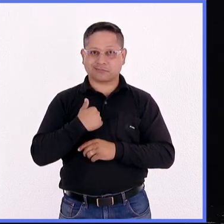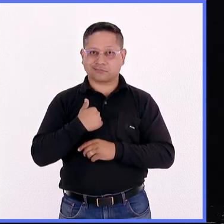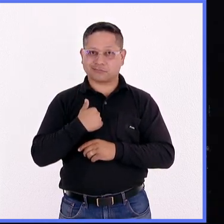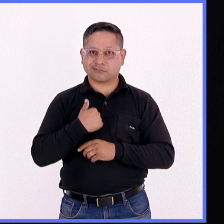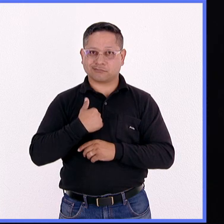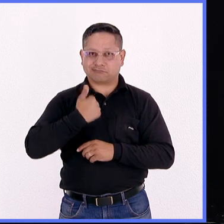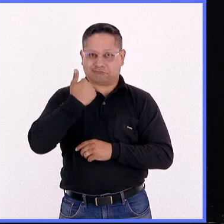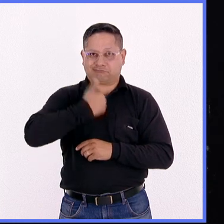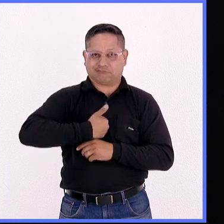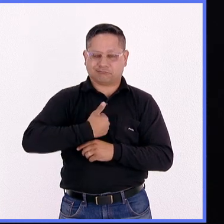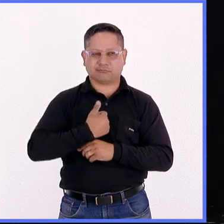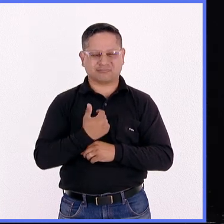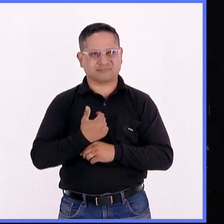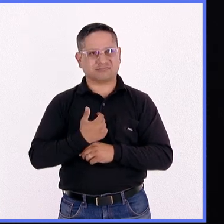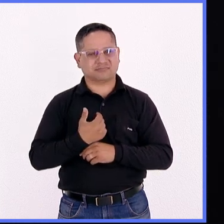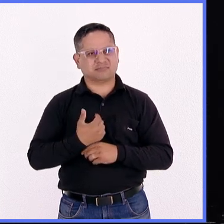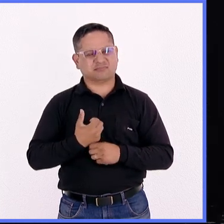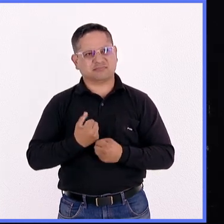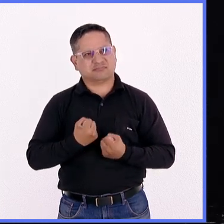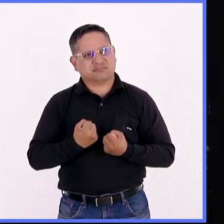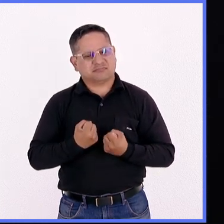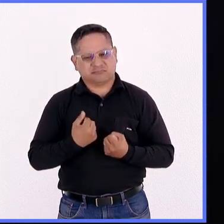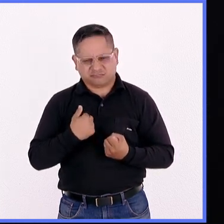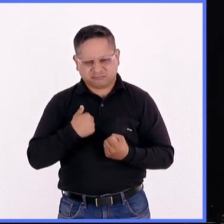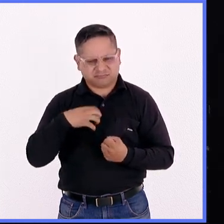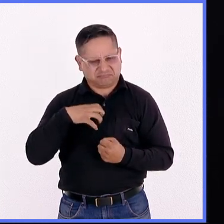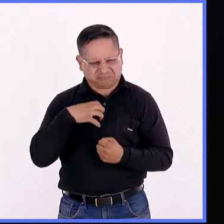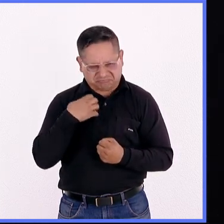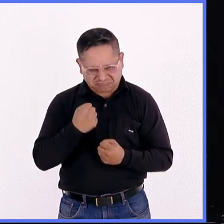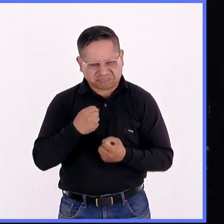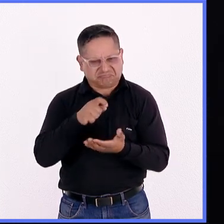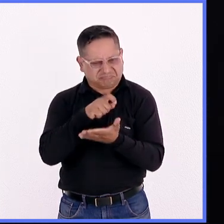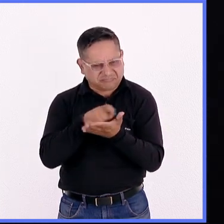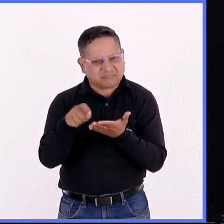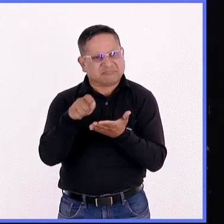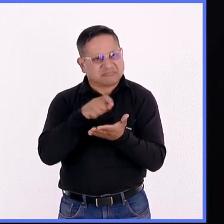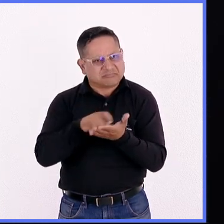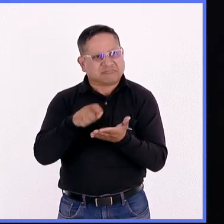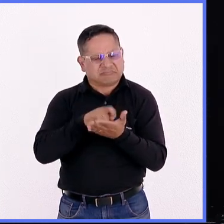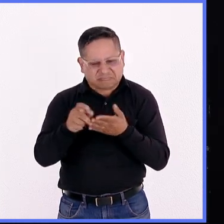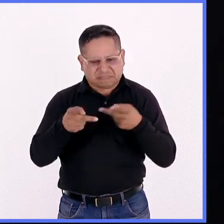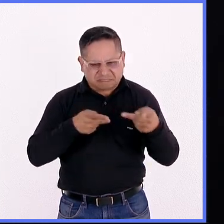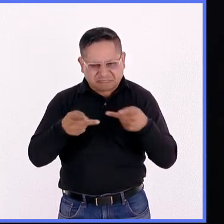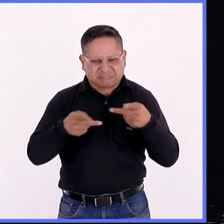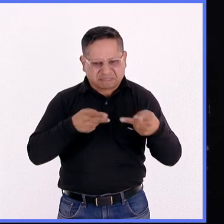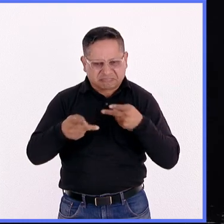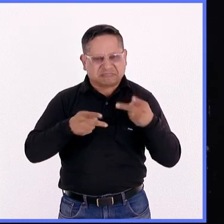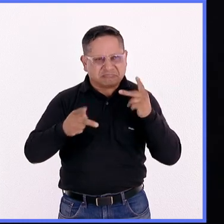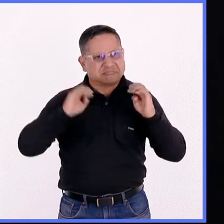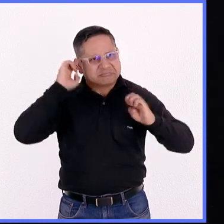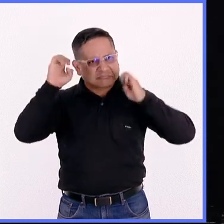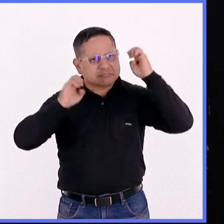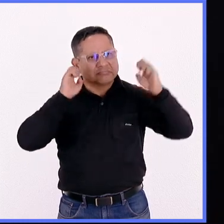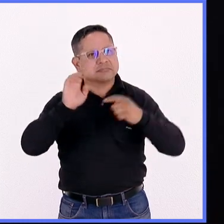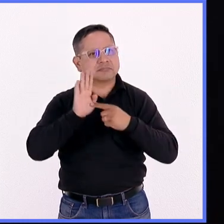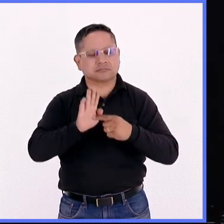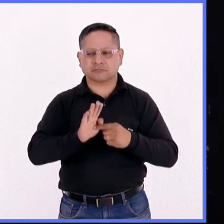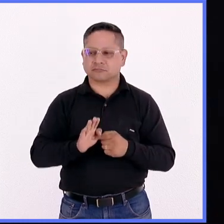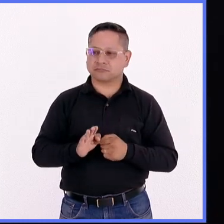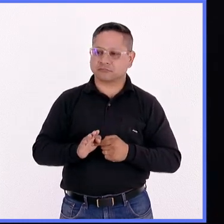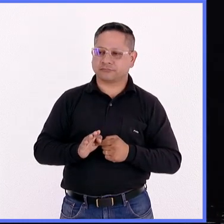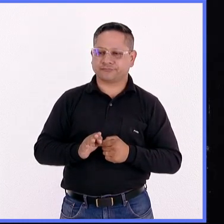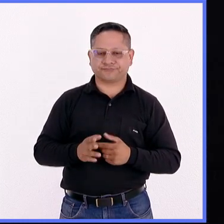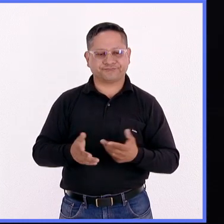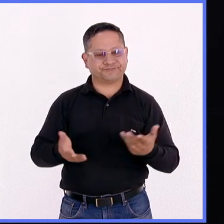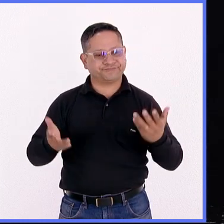Era muy frustrante porque sentía que a pesar de que yo le dedicaba mucho tiempo a preparar mis exposiciones, él solo tenía